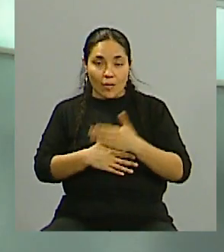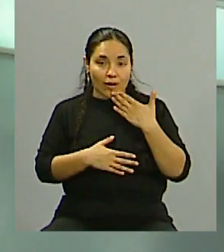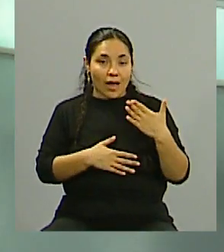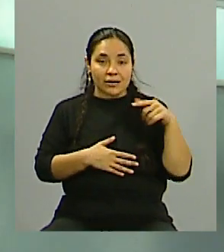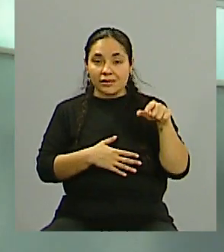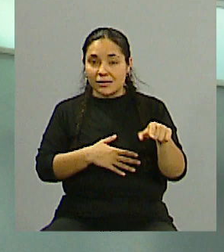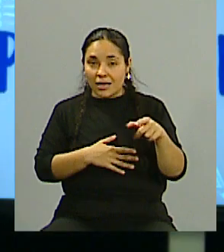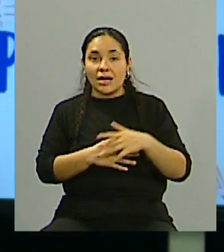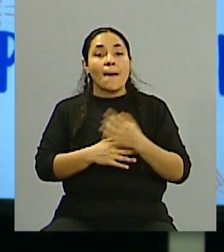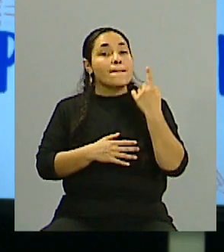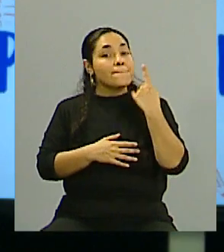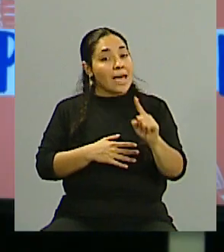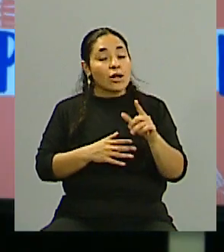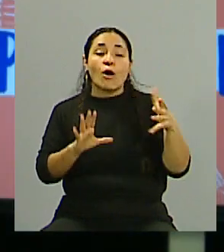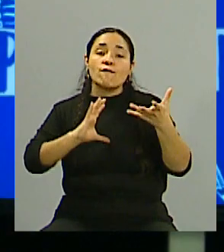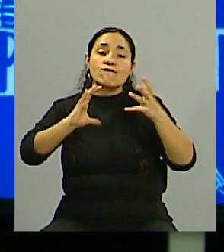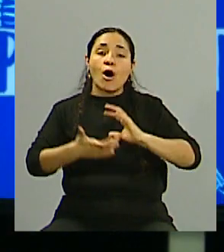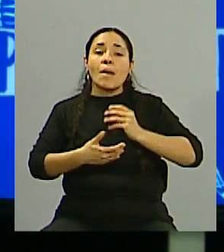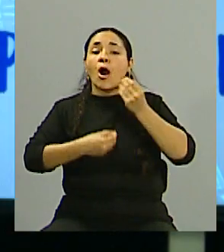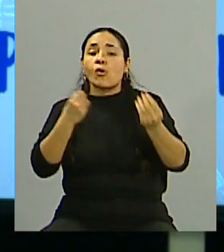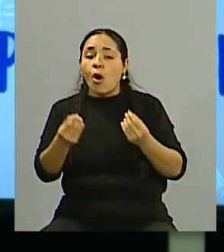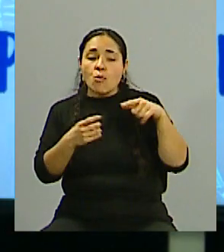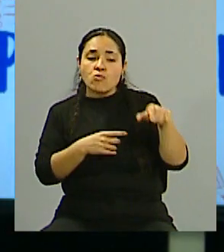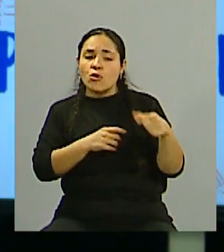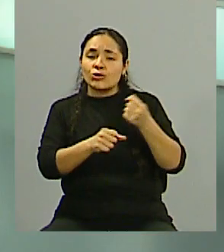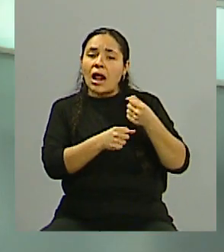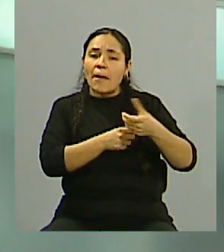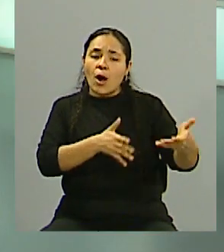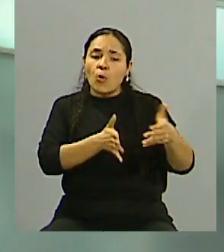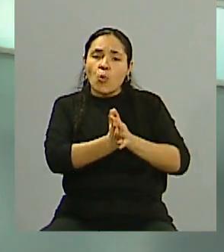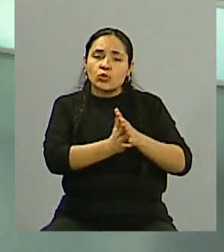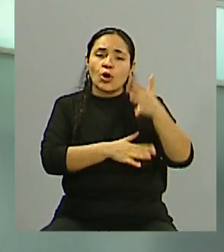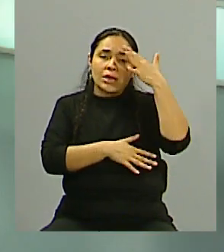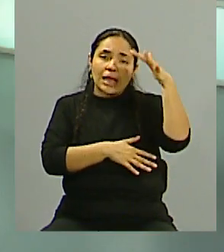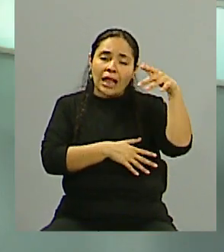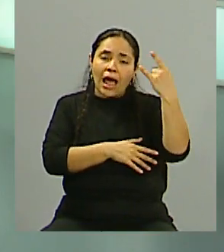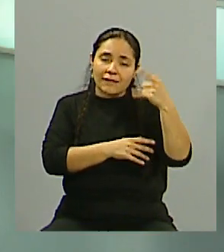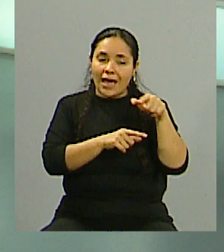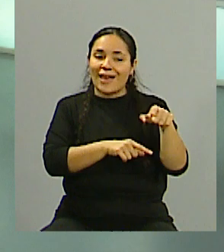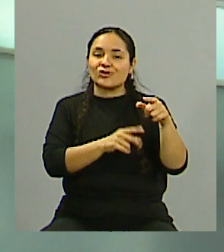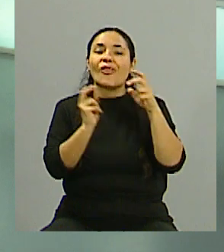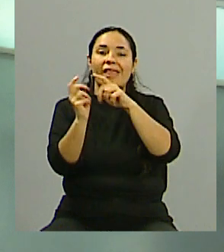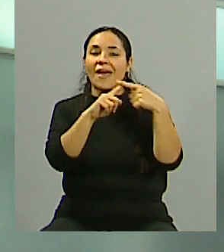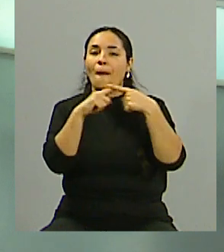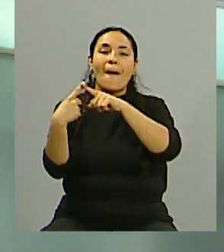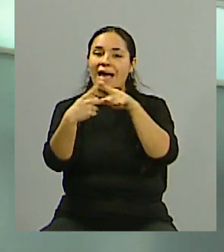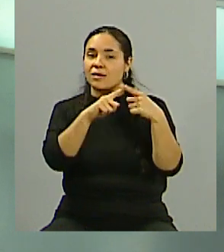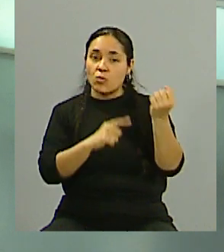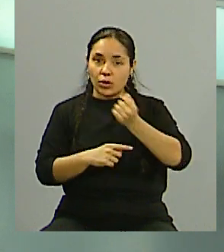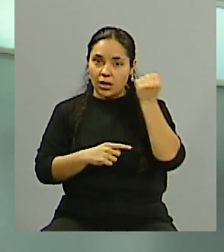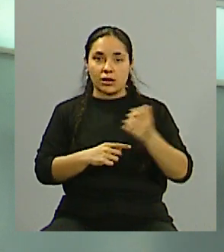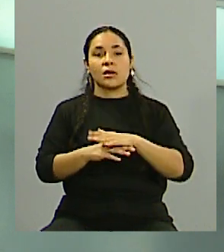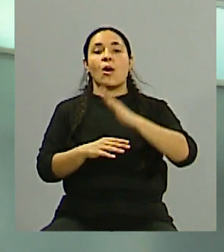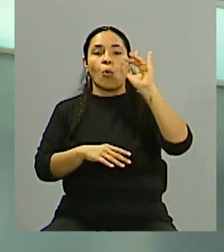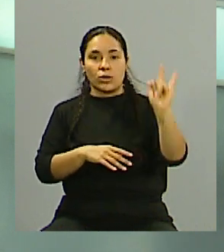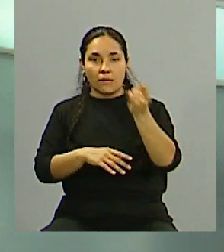con esa herramienta? El debate que sí podemos hacer las personas y la agenda pública, la universidad, los espacios de comunicación y obviamente